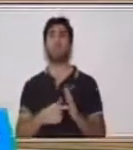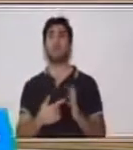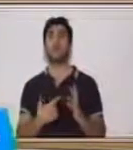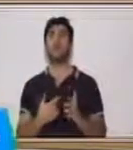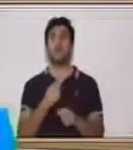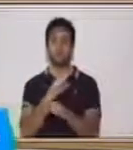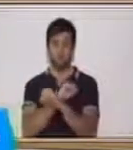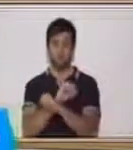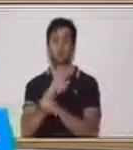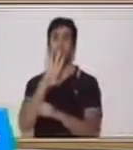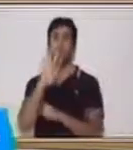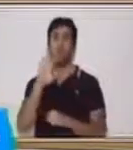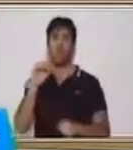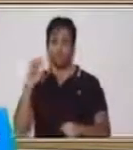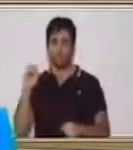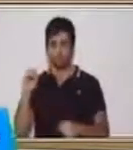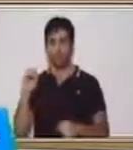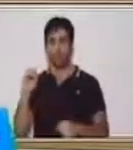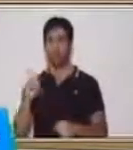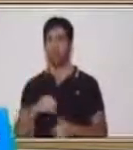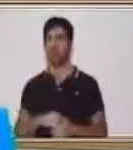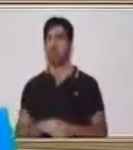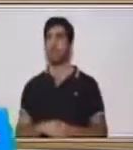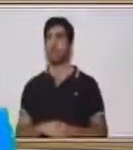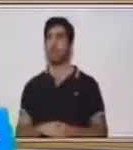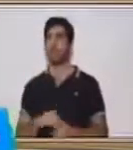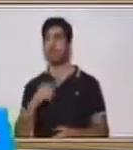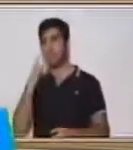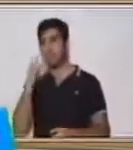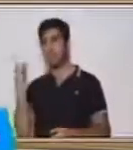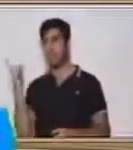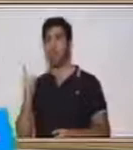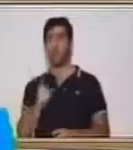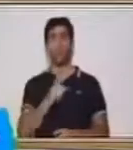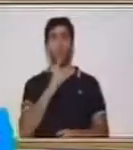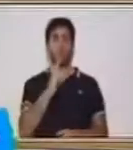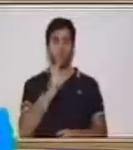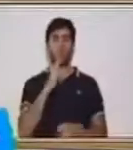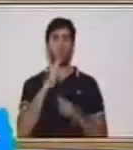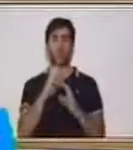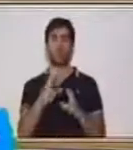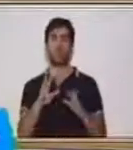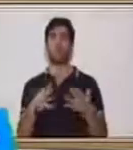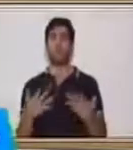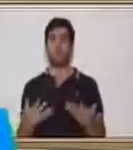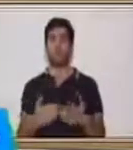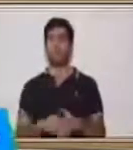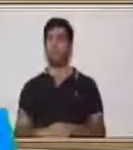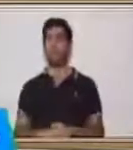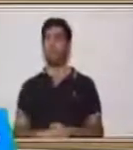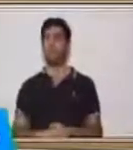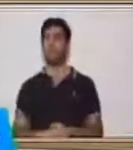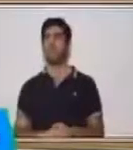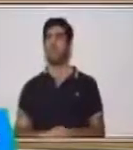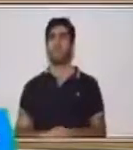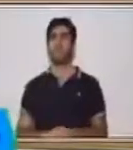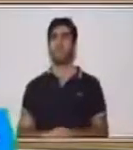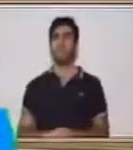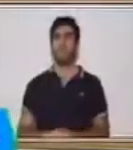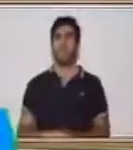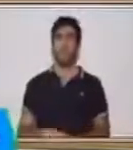cuatrocientos. Uno por cuatrocientos es igual a